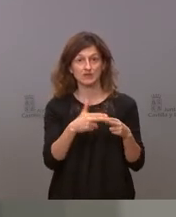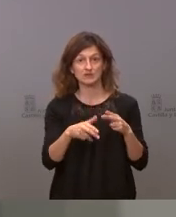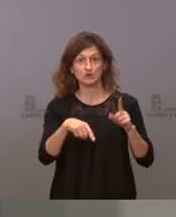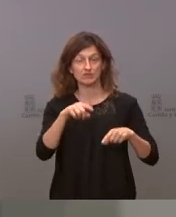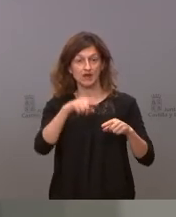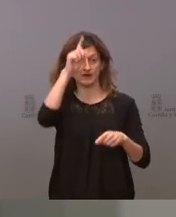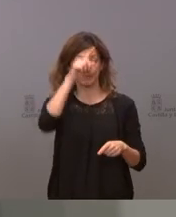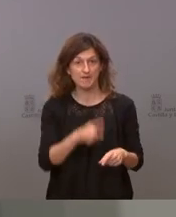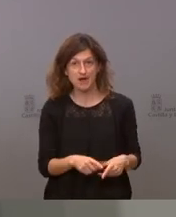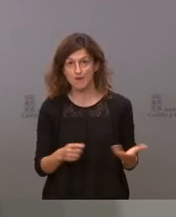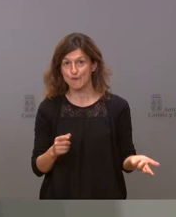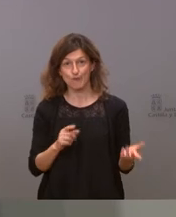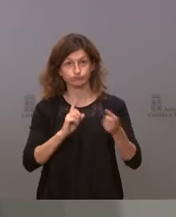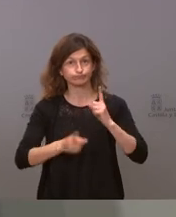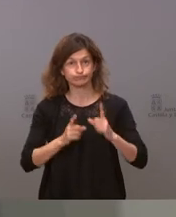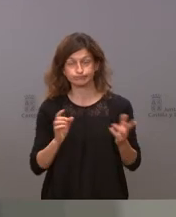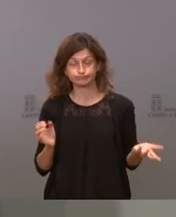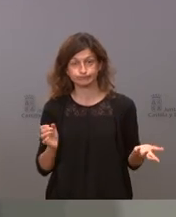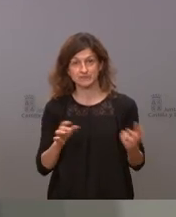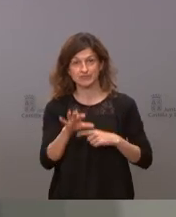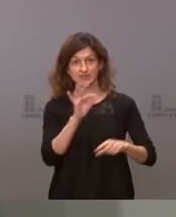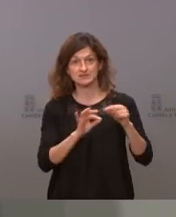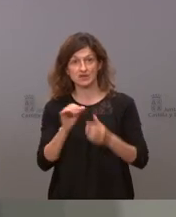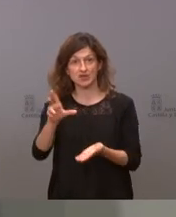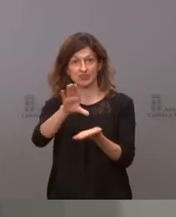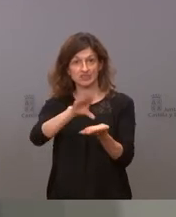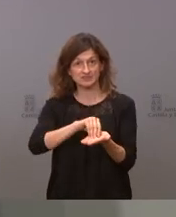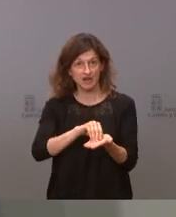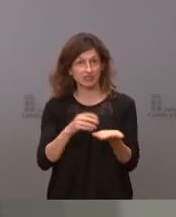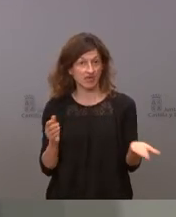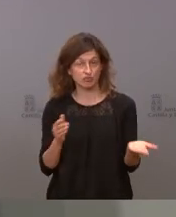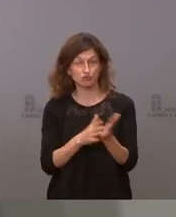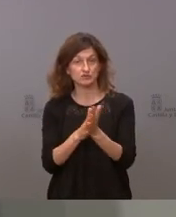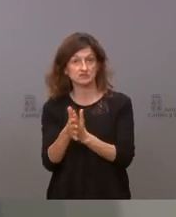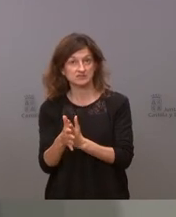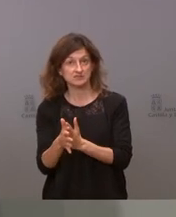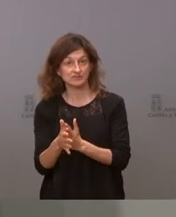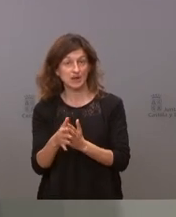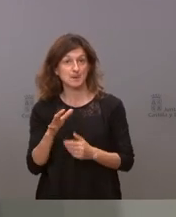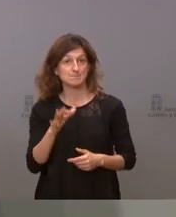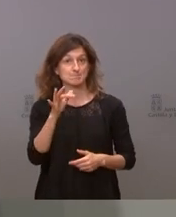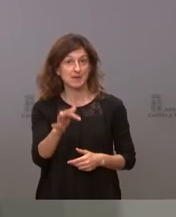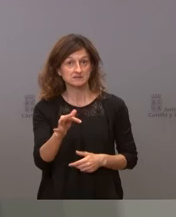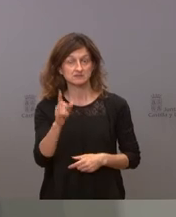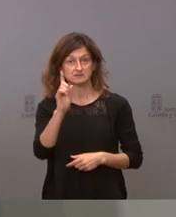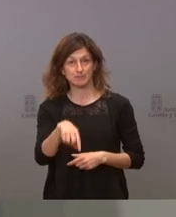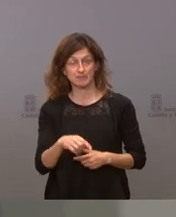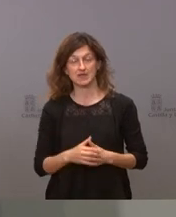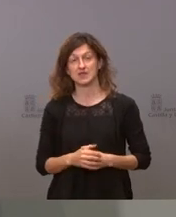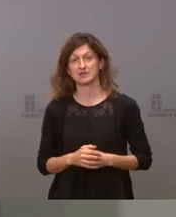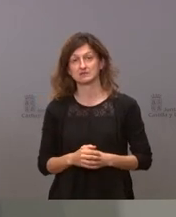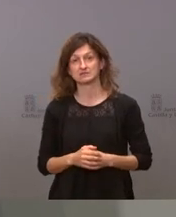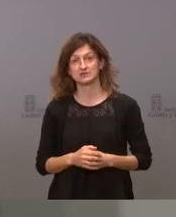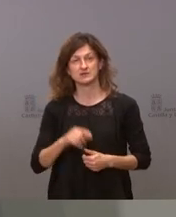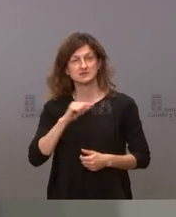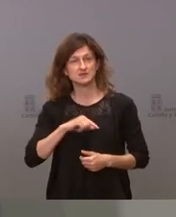abajo cuando todo se decide de manera centralizada lo que suele ocurrir si además a esto le añadimos la